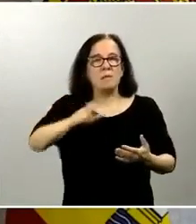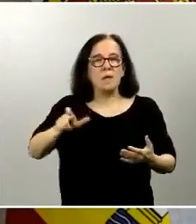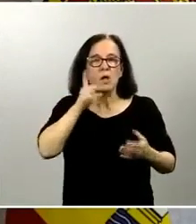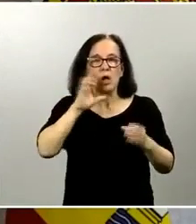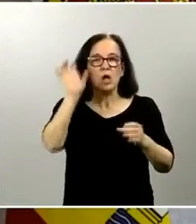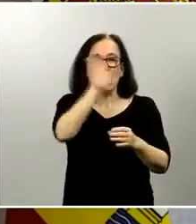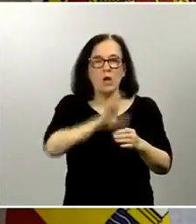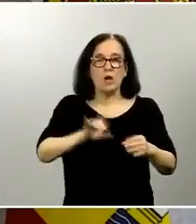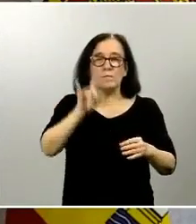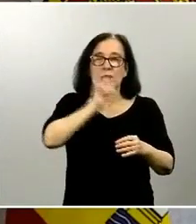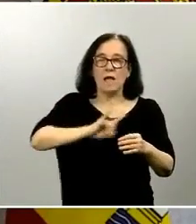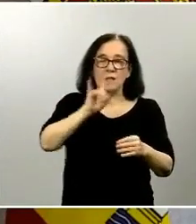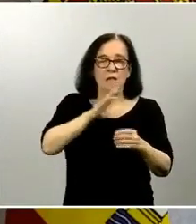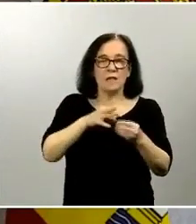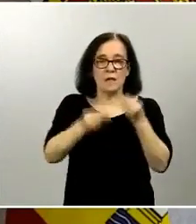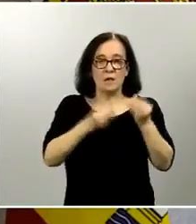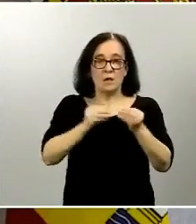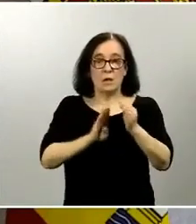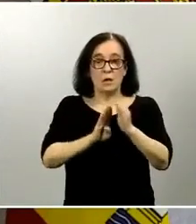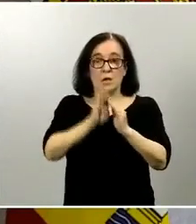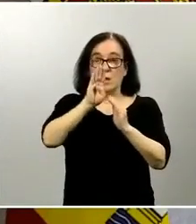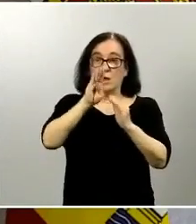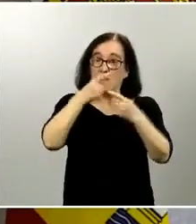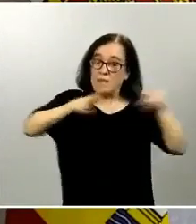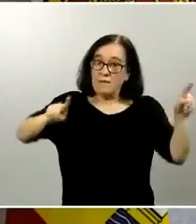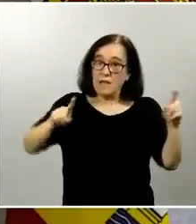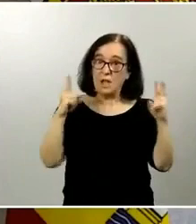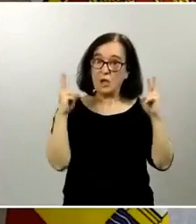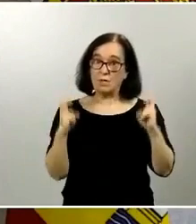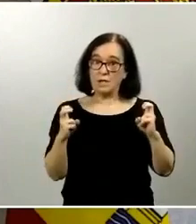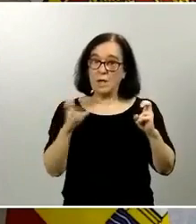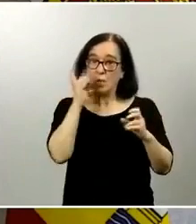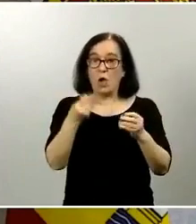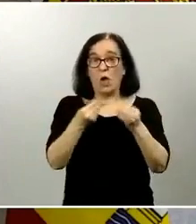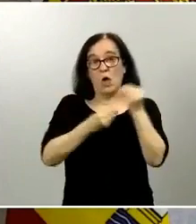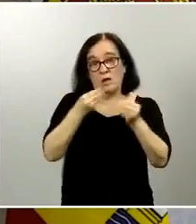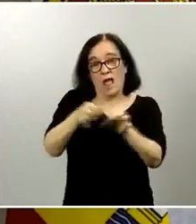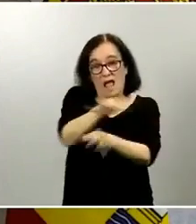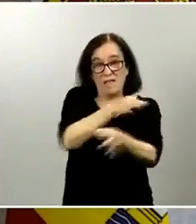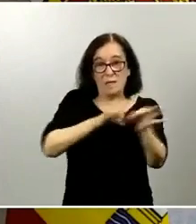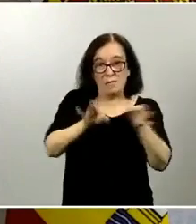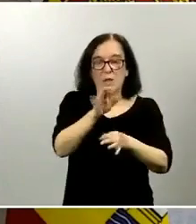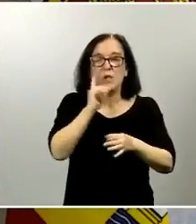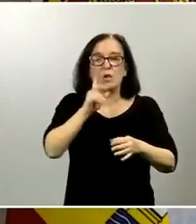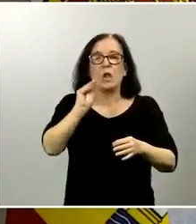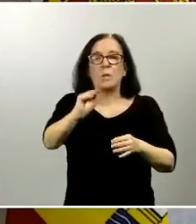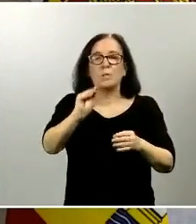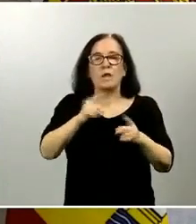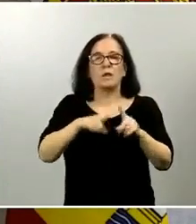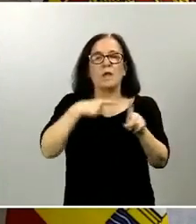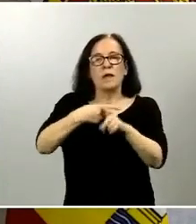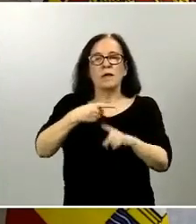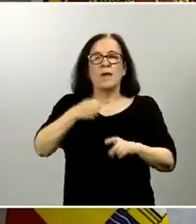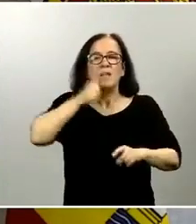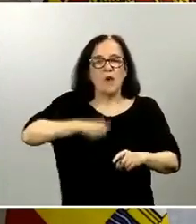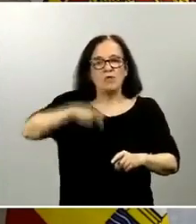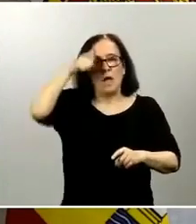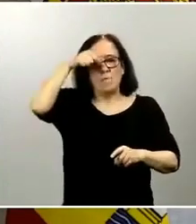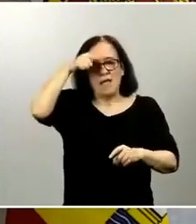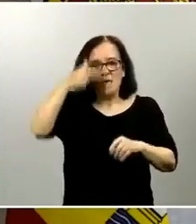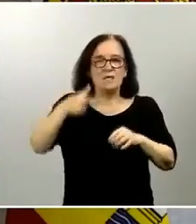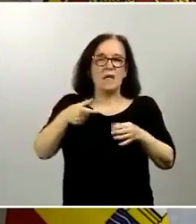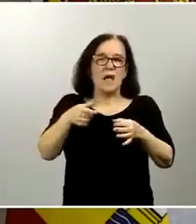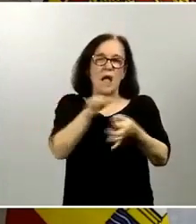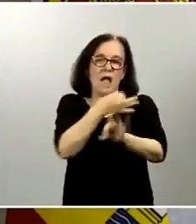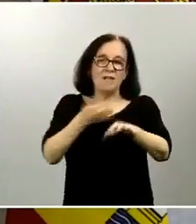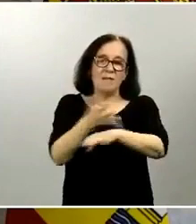Canarias tengan un desescalado distinto del confinamiento dada su condición de archipelago una pregunta a que se suman Ceuta Melilla Baleares pues